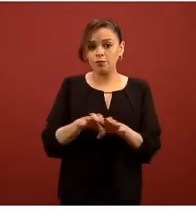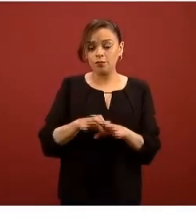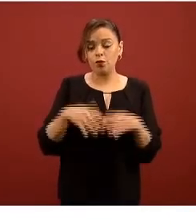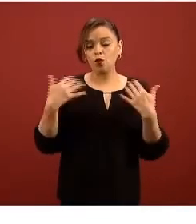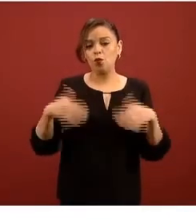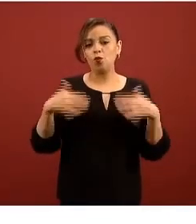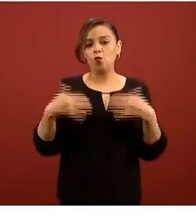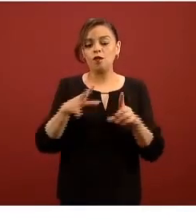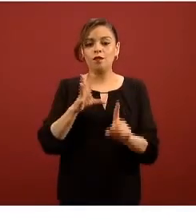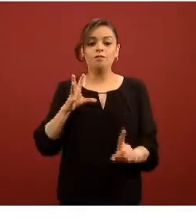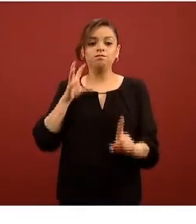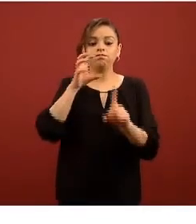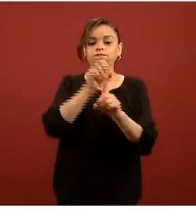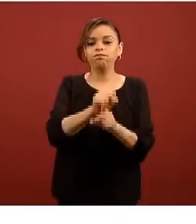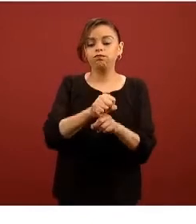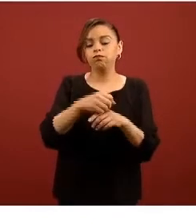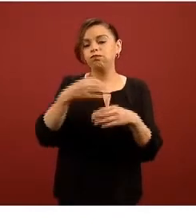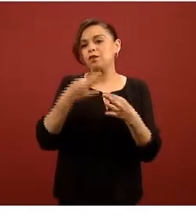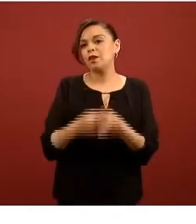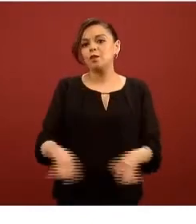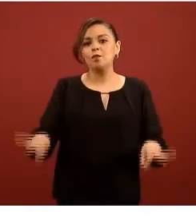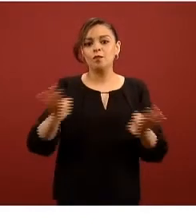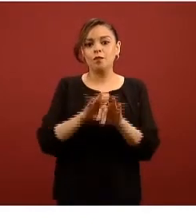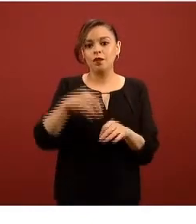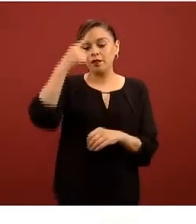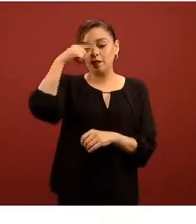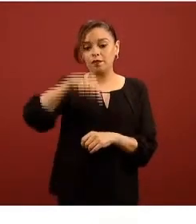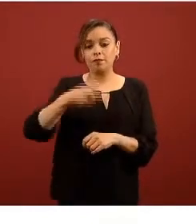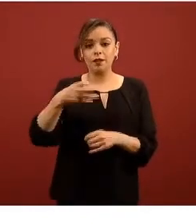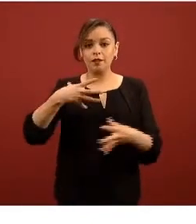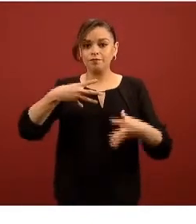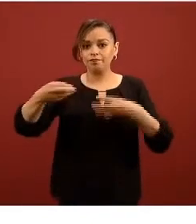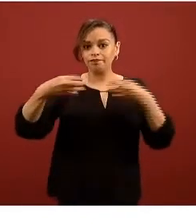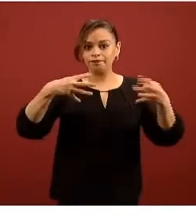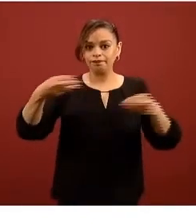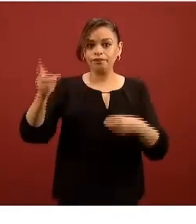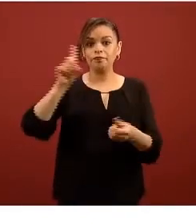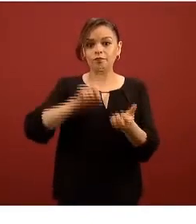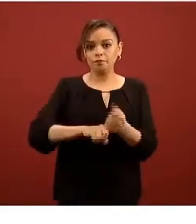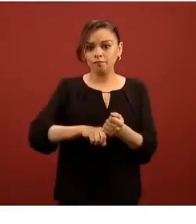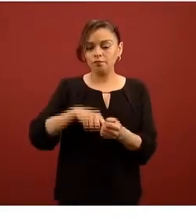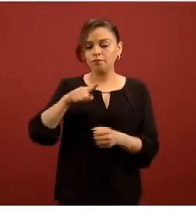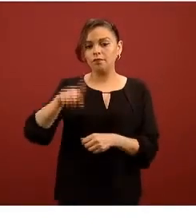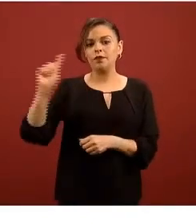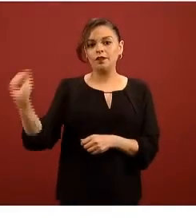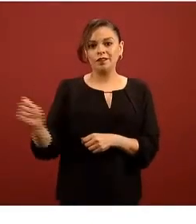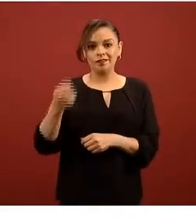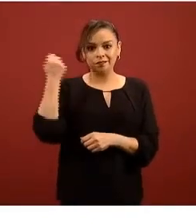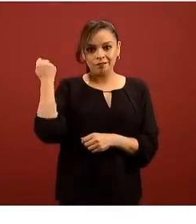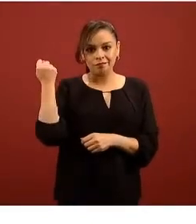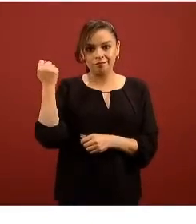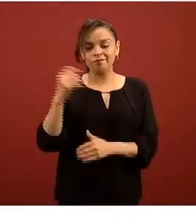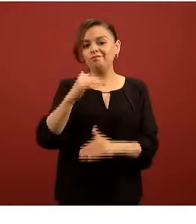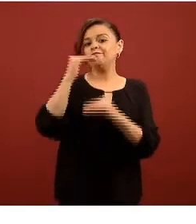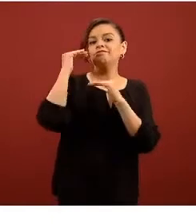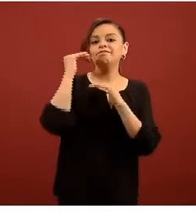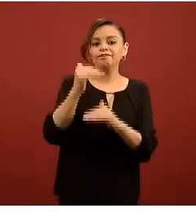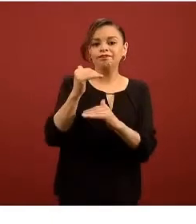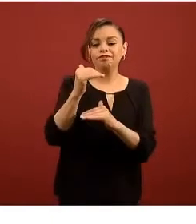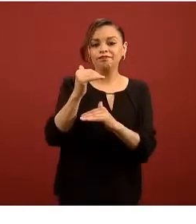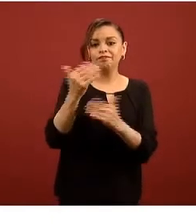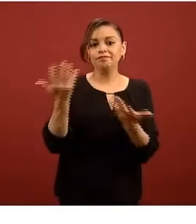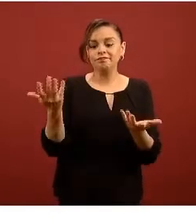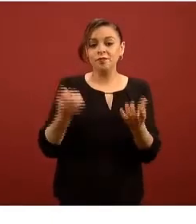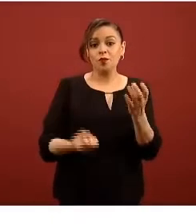a una epidemia como la que tenemos una dependencia tecnológica capacidades de articulación muy limitadas una baja eficiencia